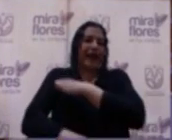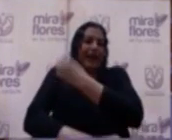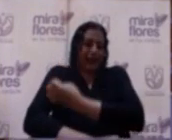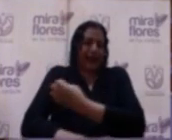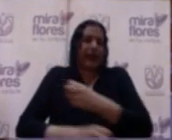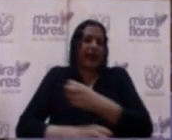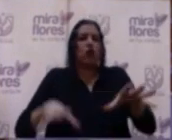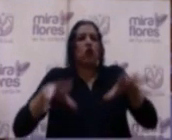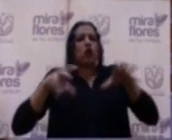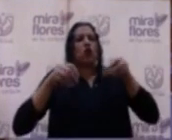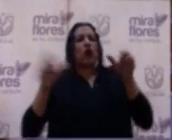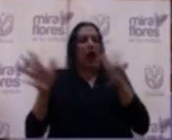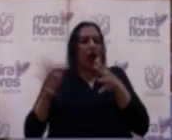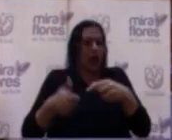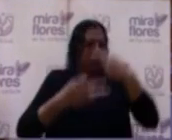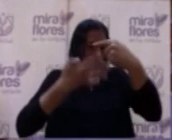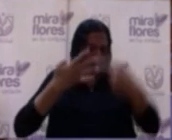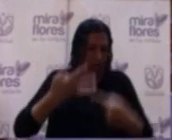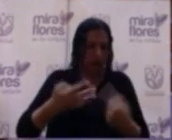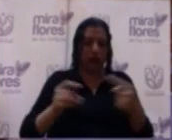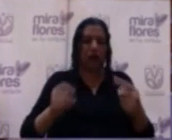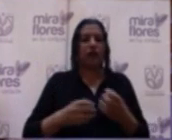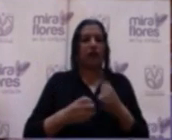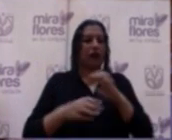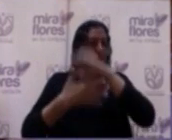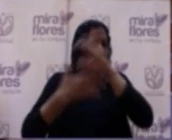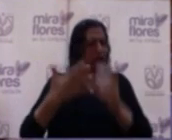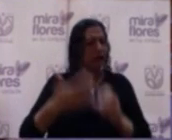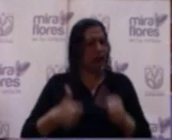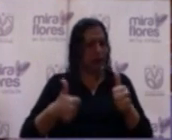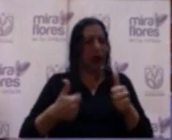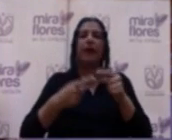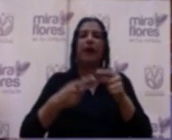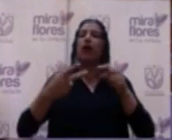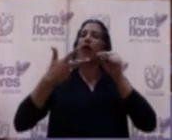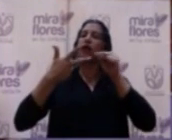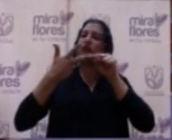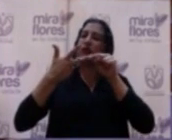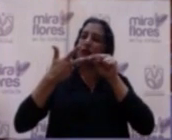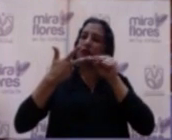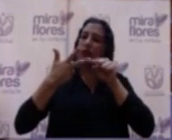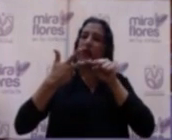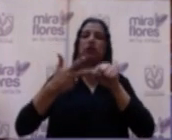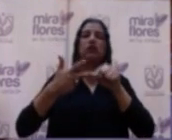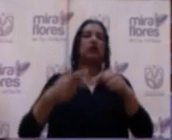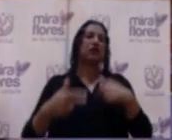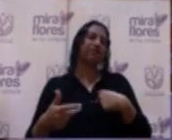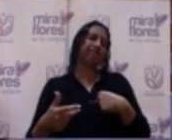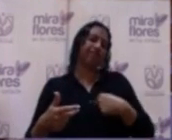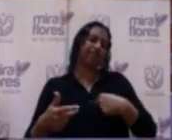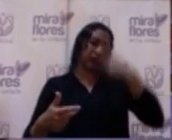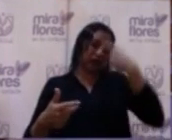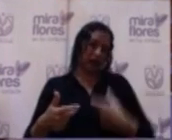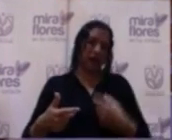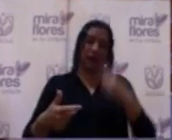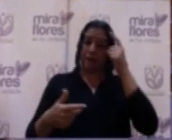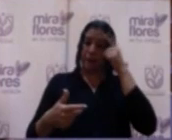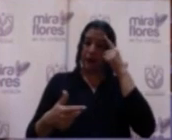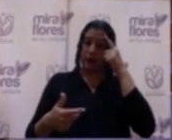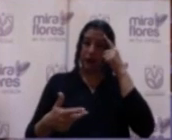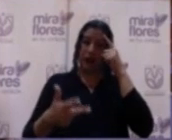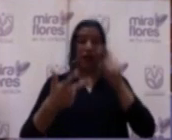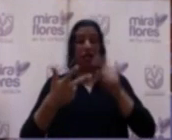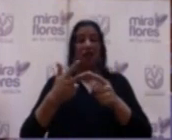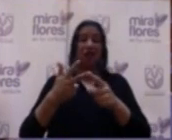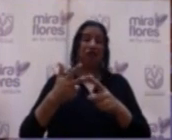extracción de aire, etc. Pero hay un tercer punto, señor alcalde, que para mí me pareció, bueno, un